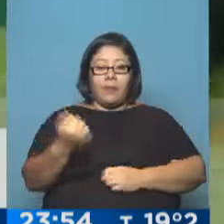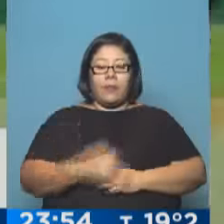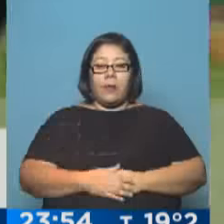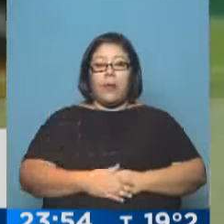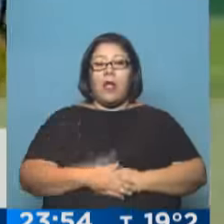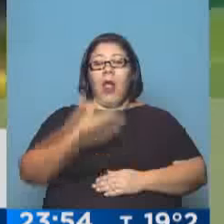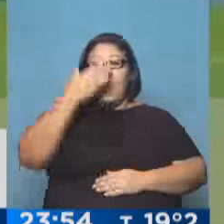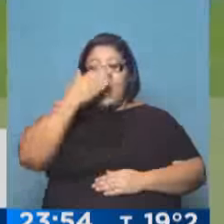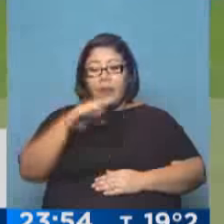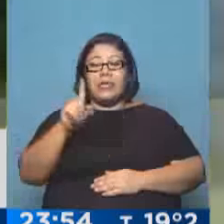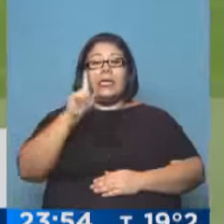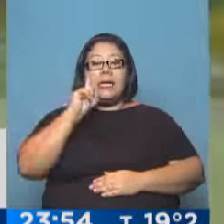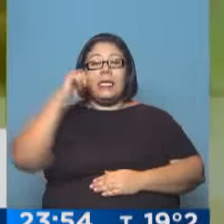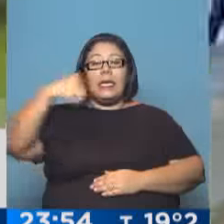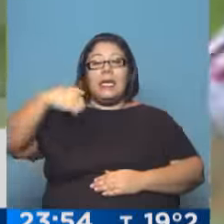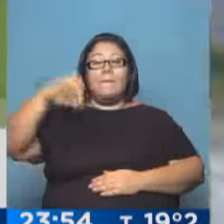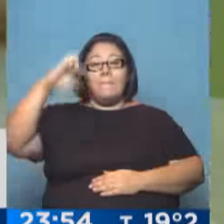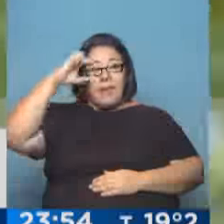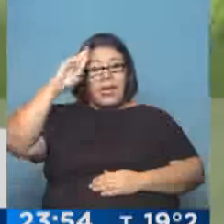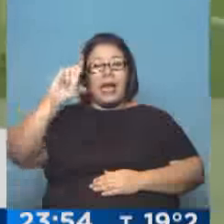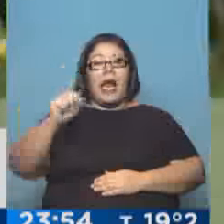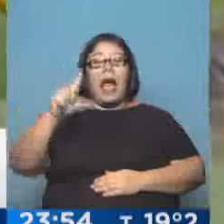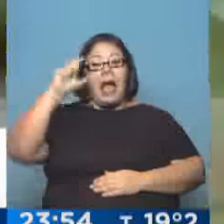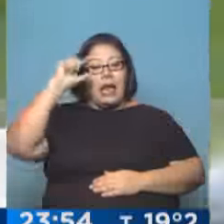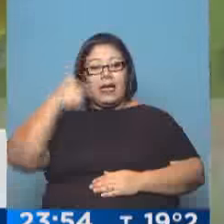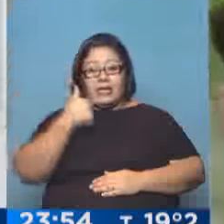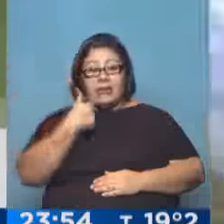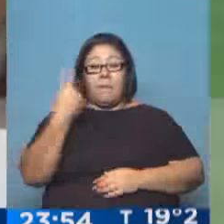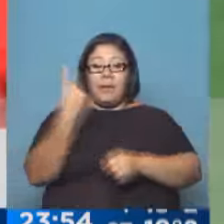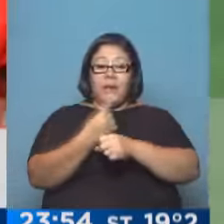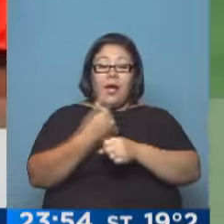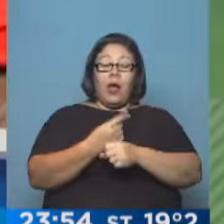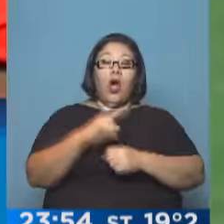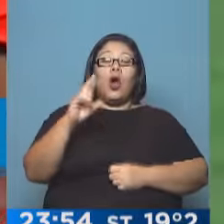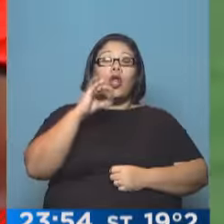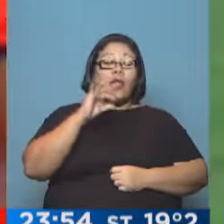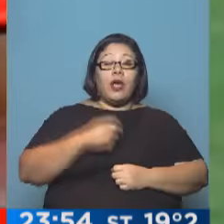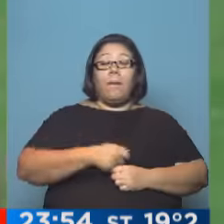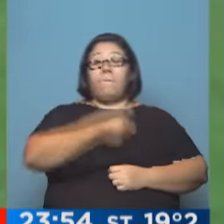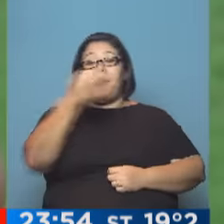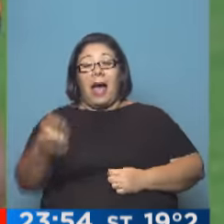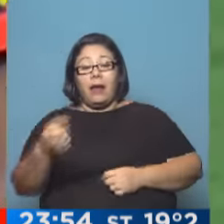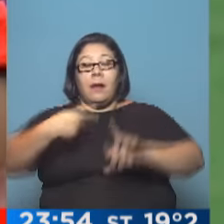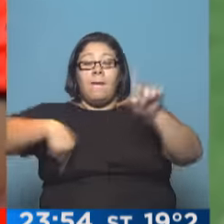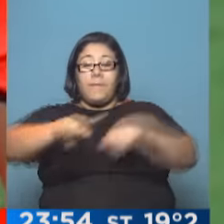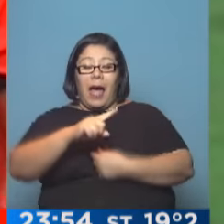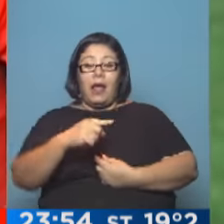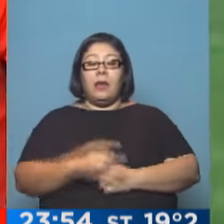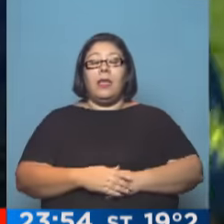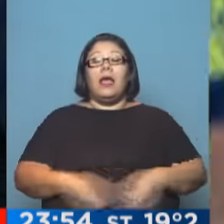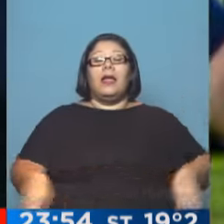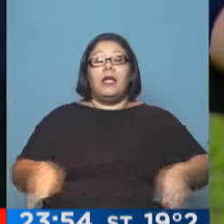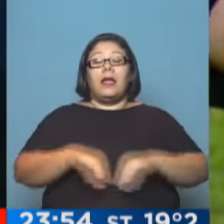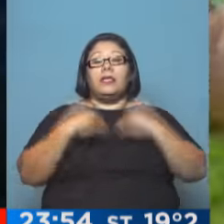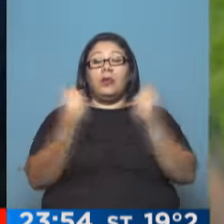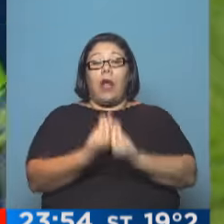Imperial. Y de esta forma, tras la asistencia del Chapu, Rodrigo Braña, marcaba el 1-1, resultado que iba a ser el definitivo. Nos